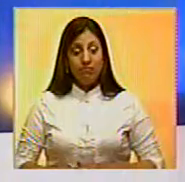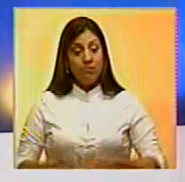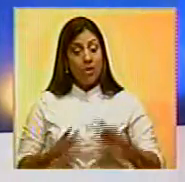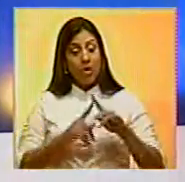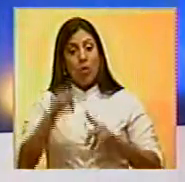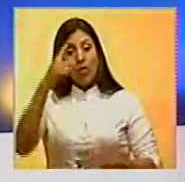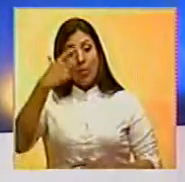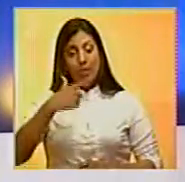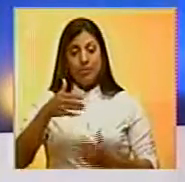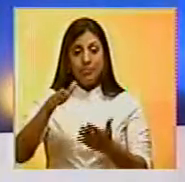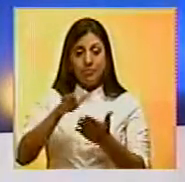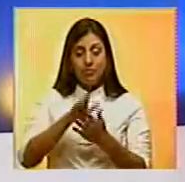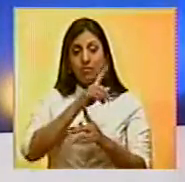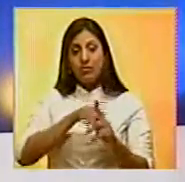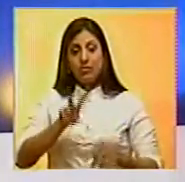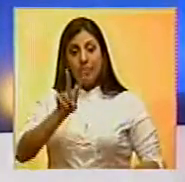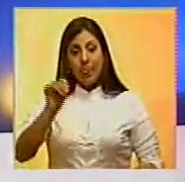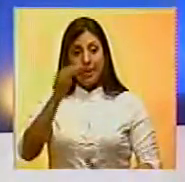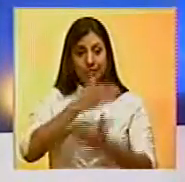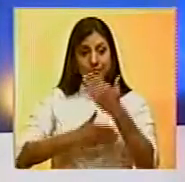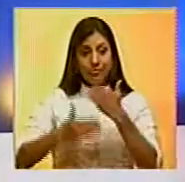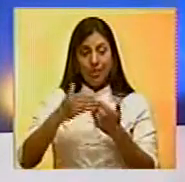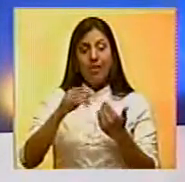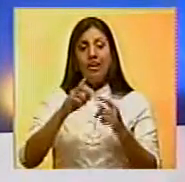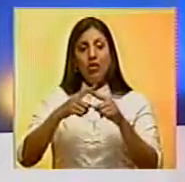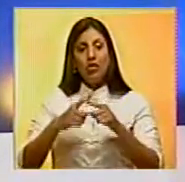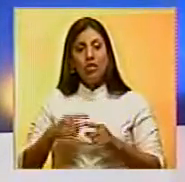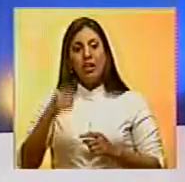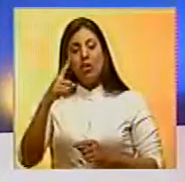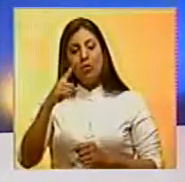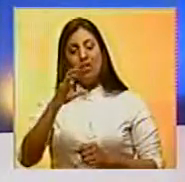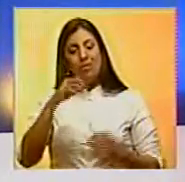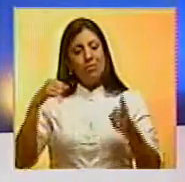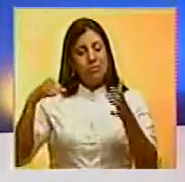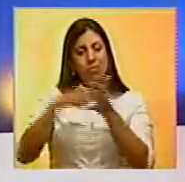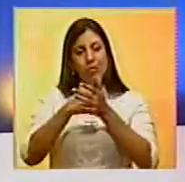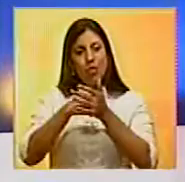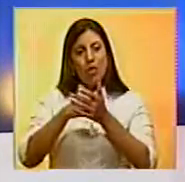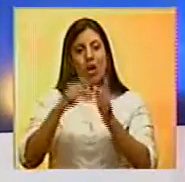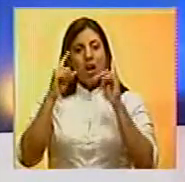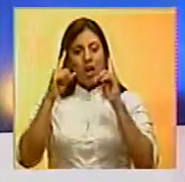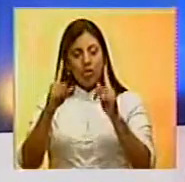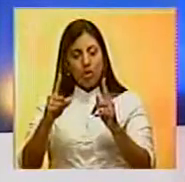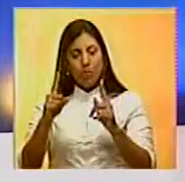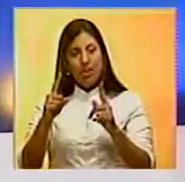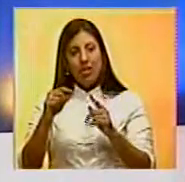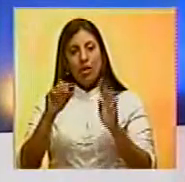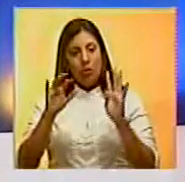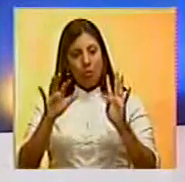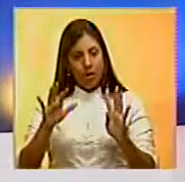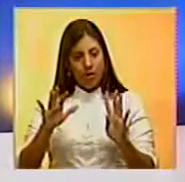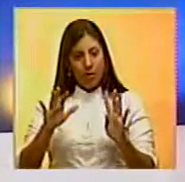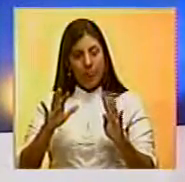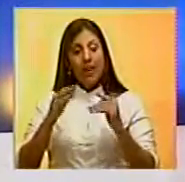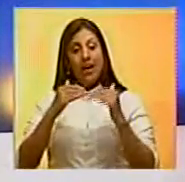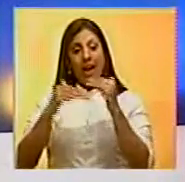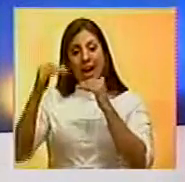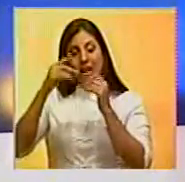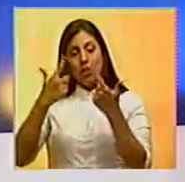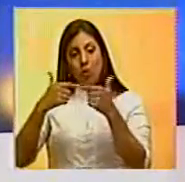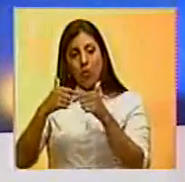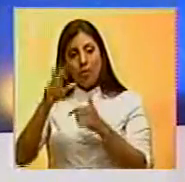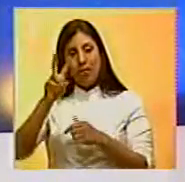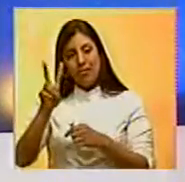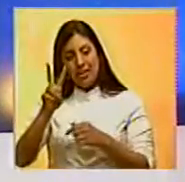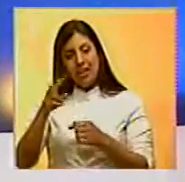Una persona fallecida y 20 heridos fue el saldo que dejó una colisión múltiple en la carretera troncal 9 a la altura del sector